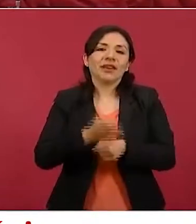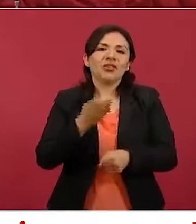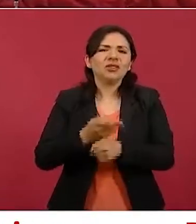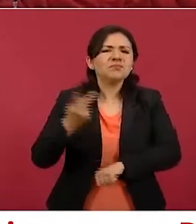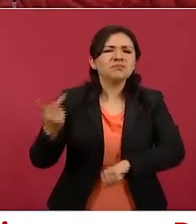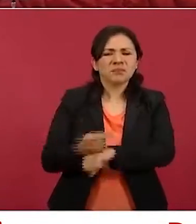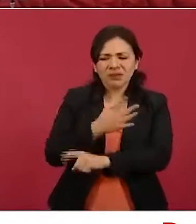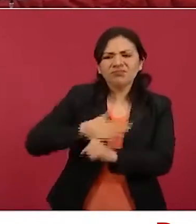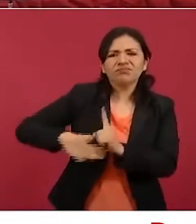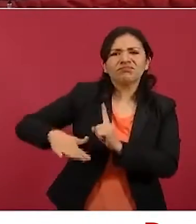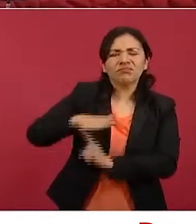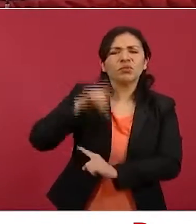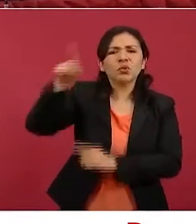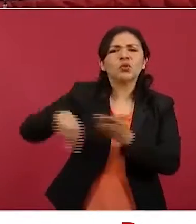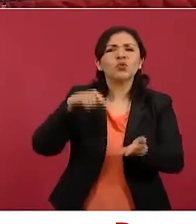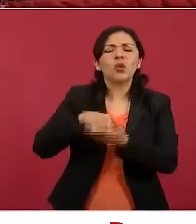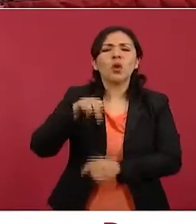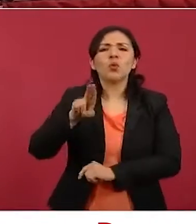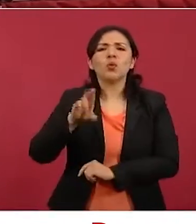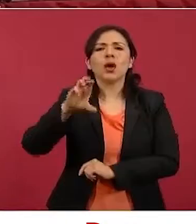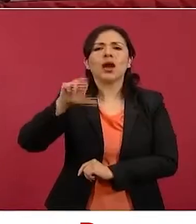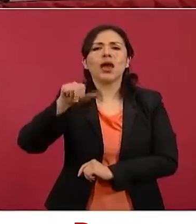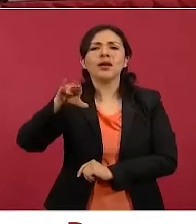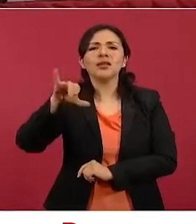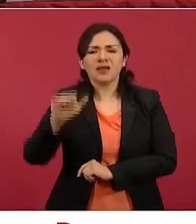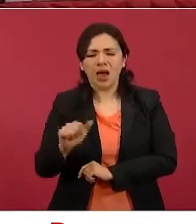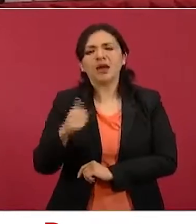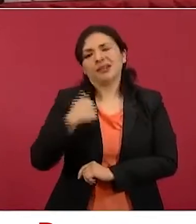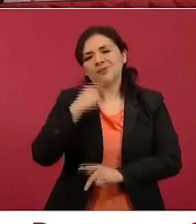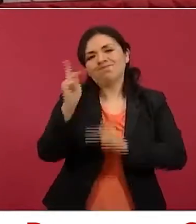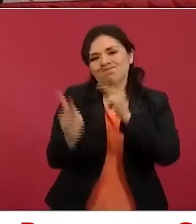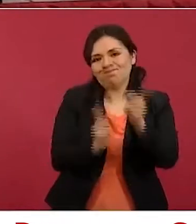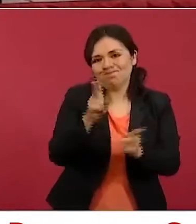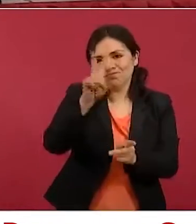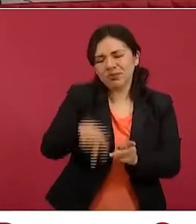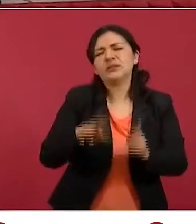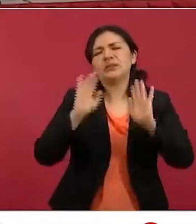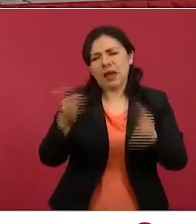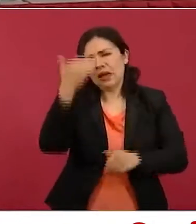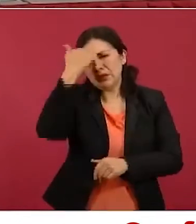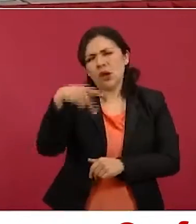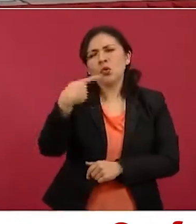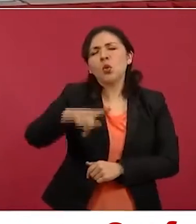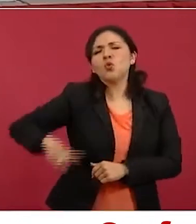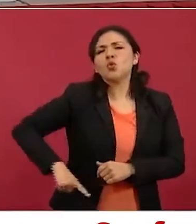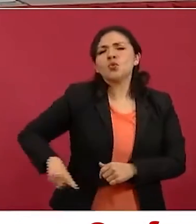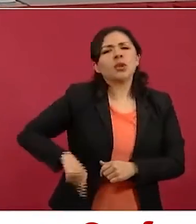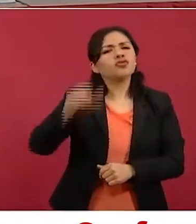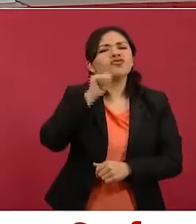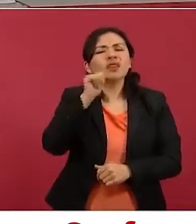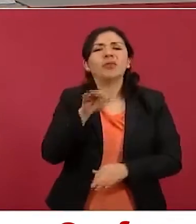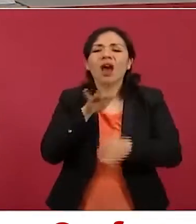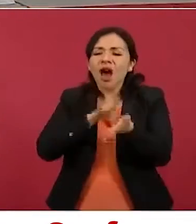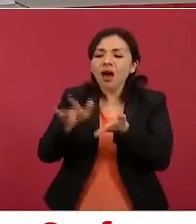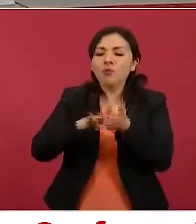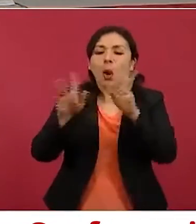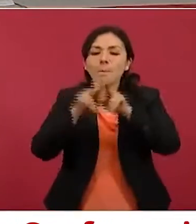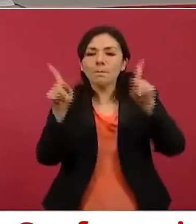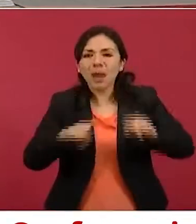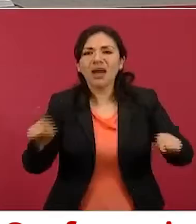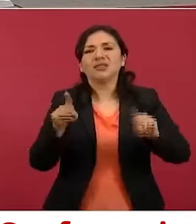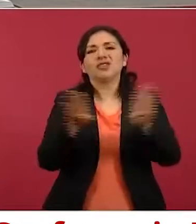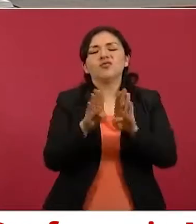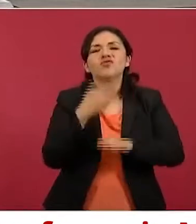que está ocurriendo en Ucrania se le plantee la pregunta, aunque queda claro que su gobierno apuesta por la paz y el diálogo de acuerdo a las